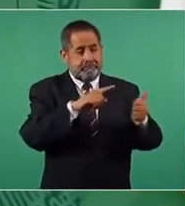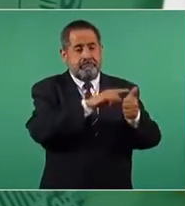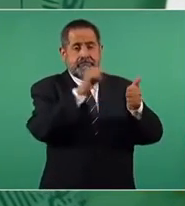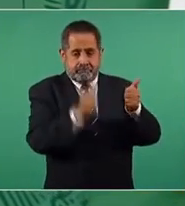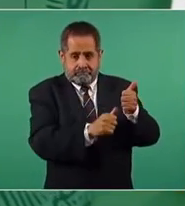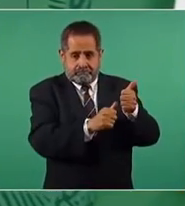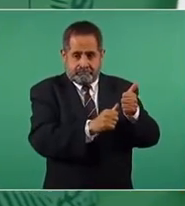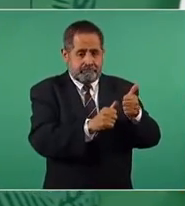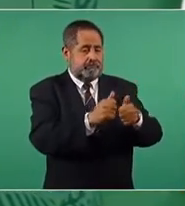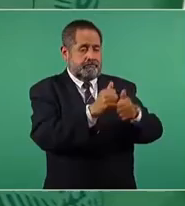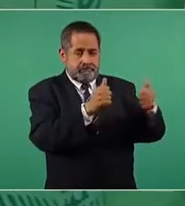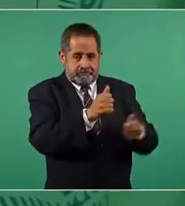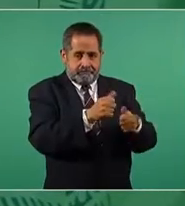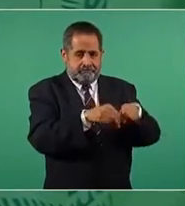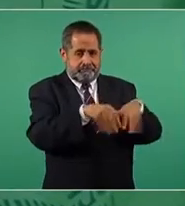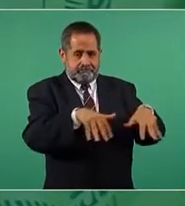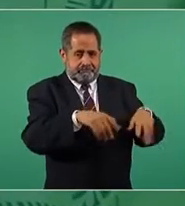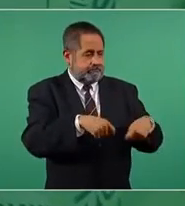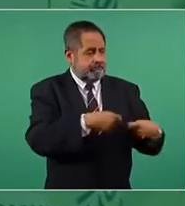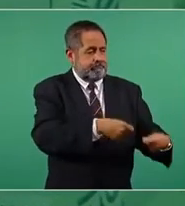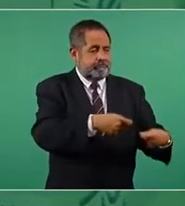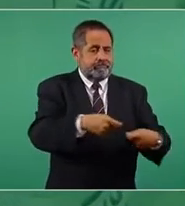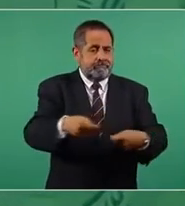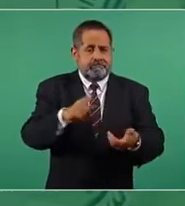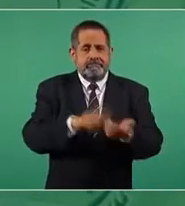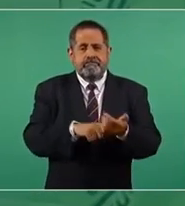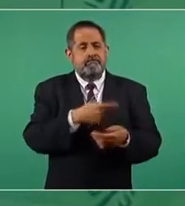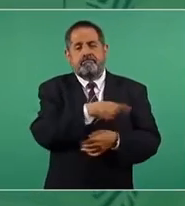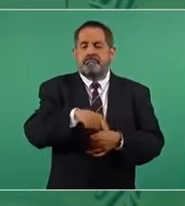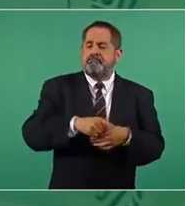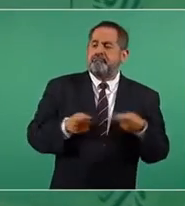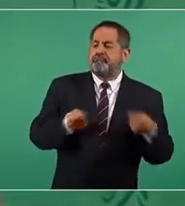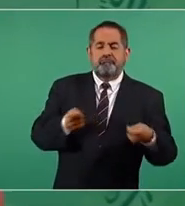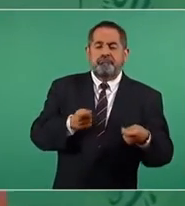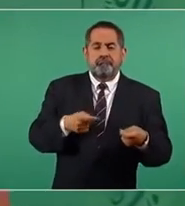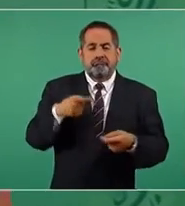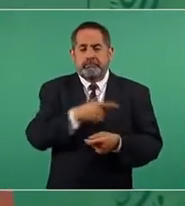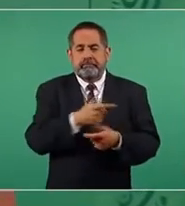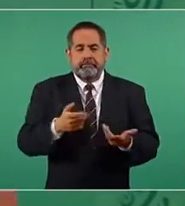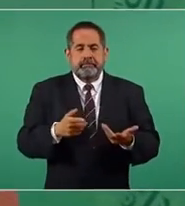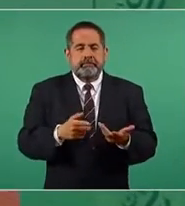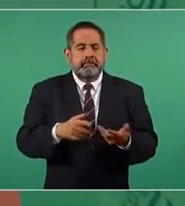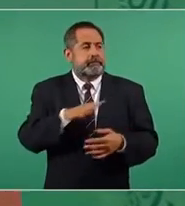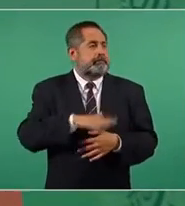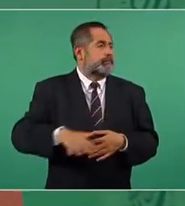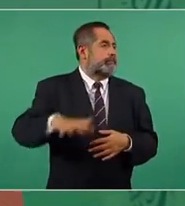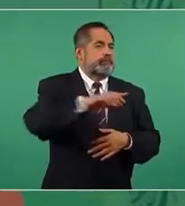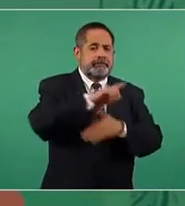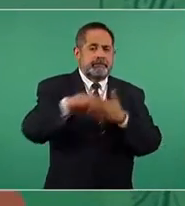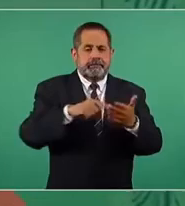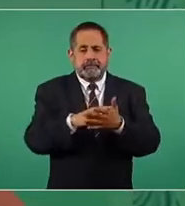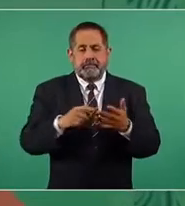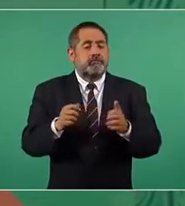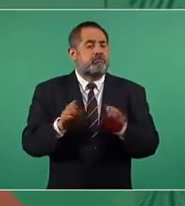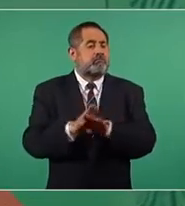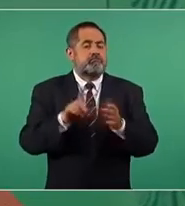control en los territorios a